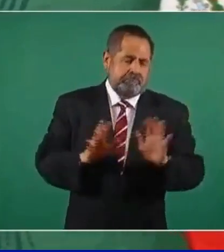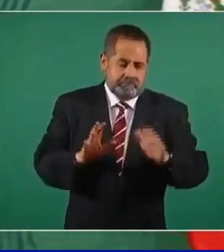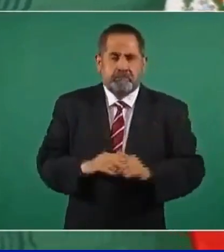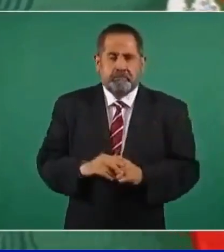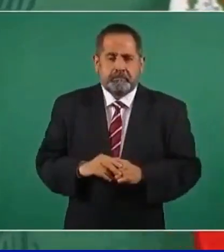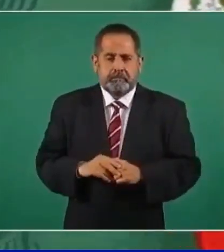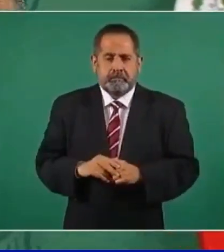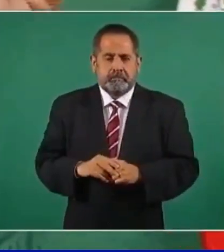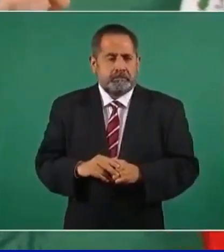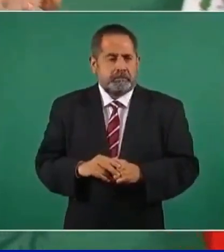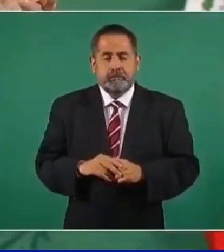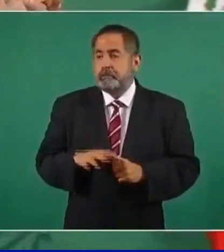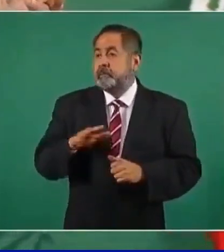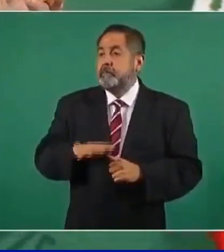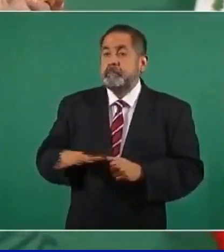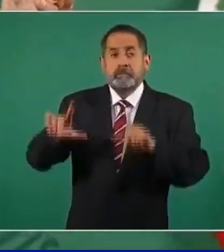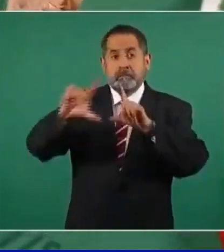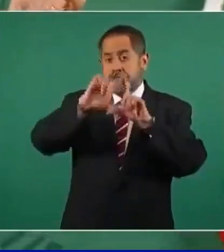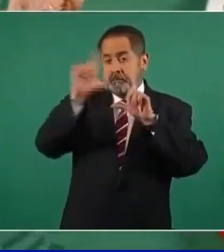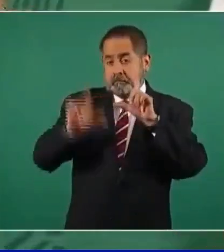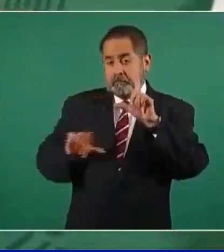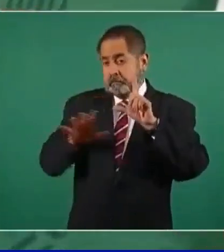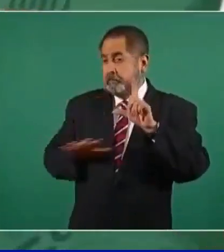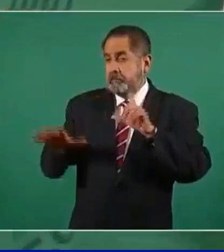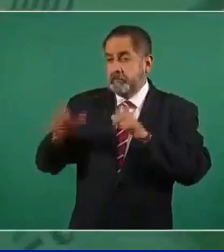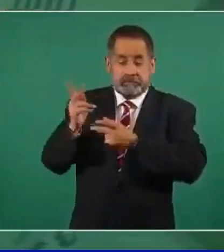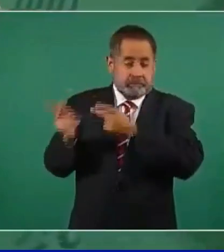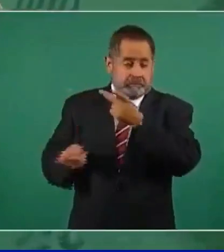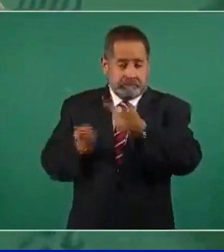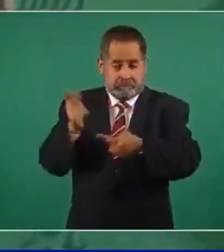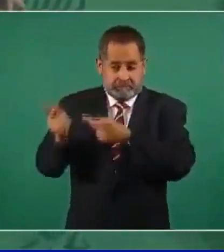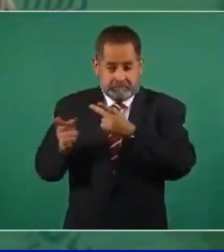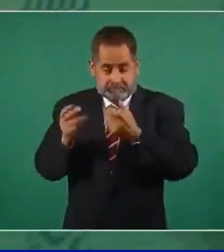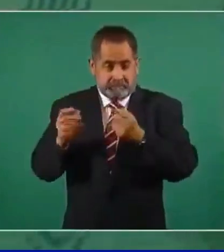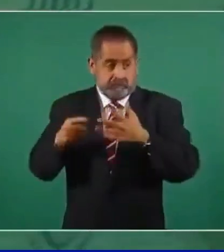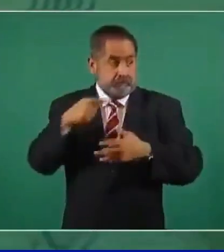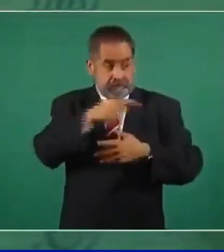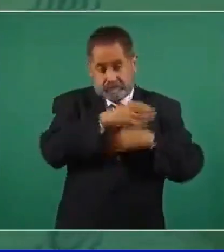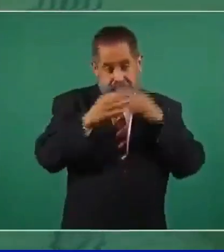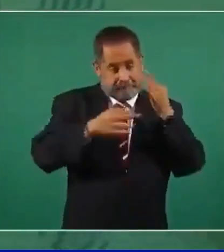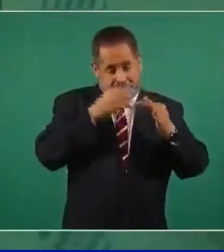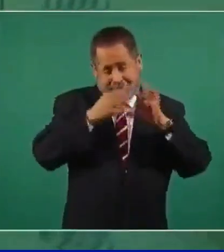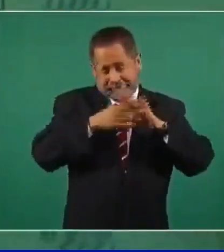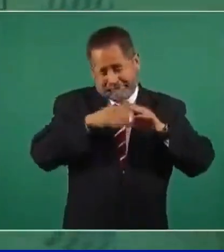Se le pregunta a nivel nacional y vaya que le metieron.